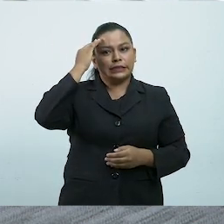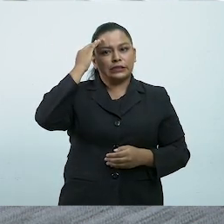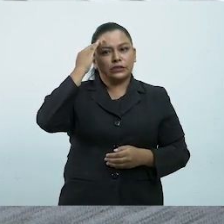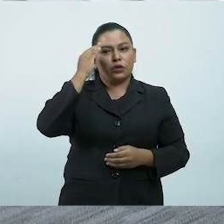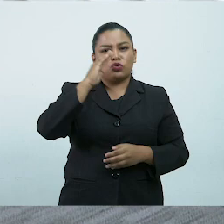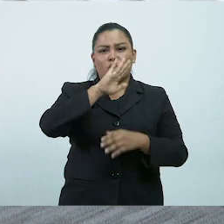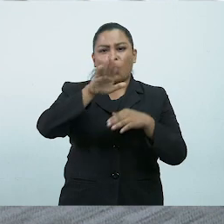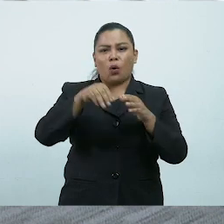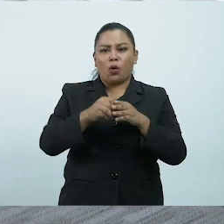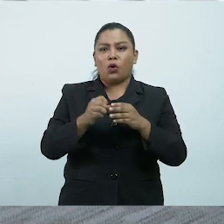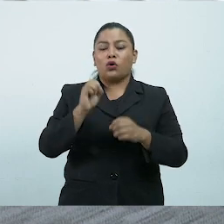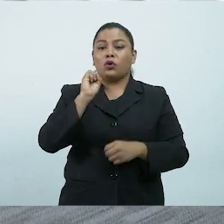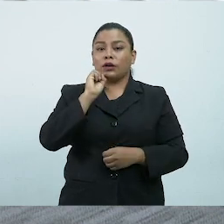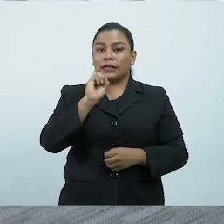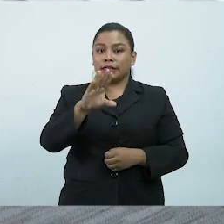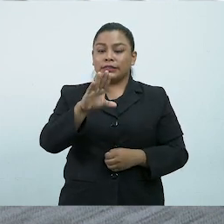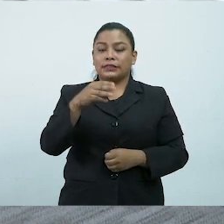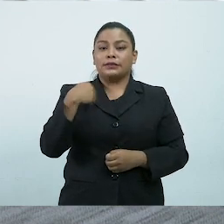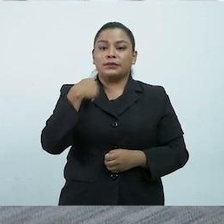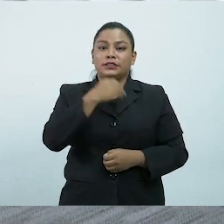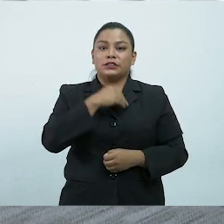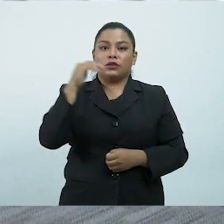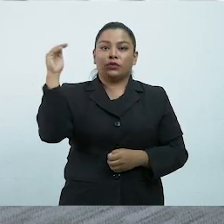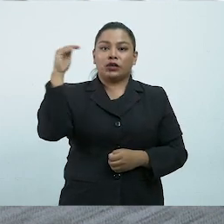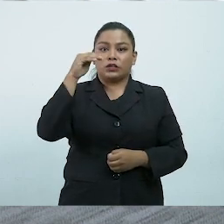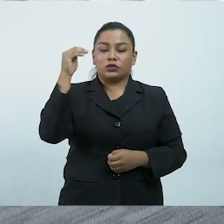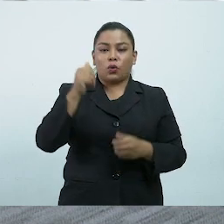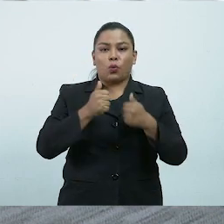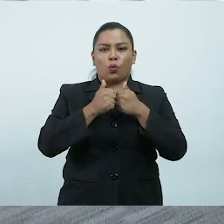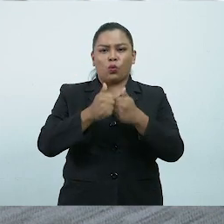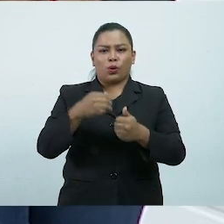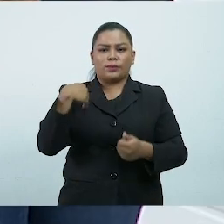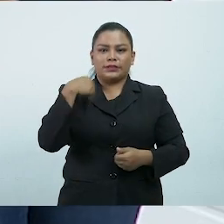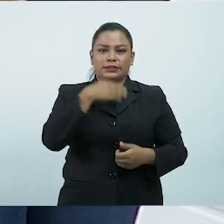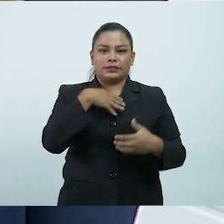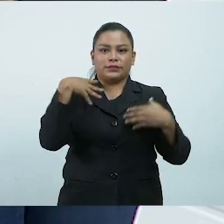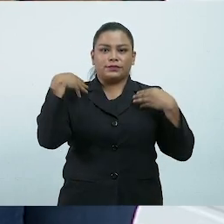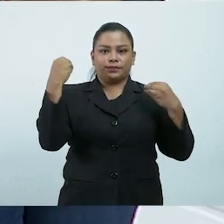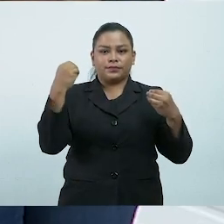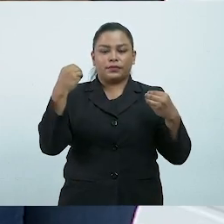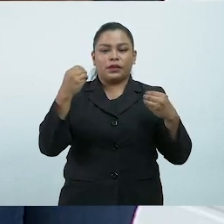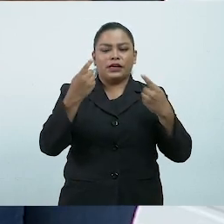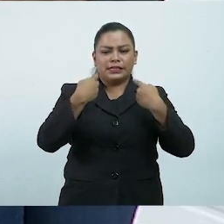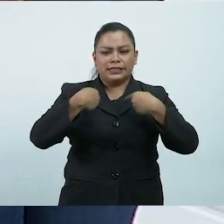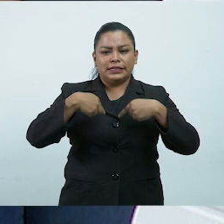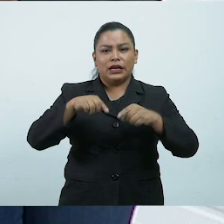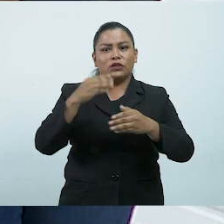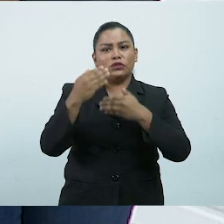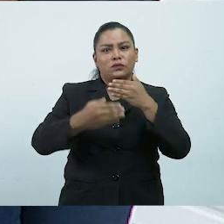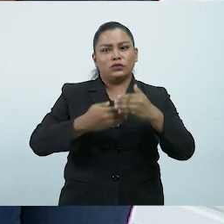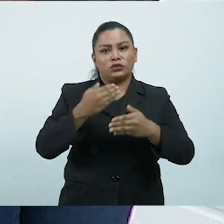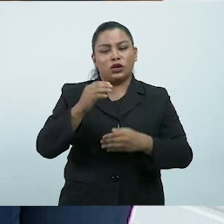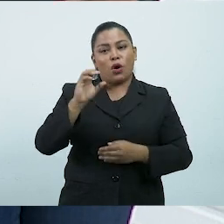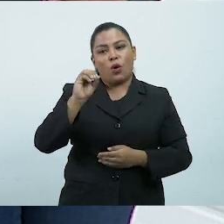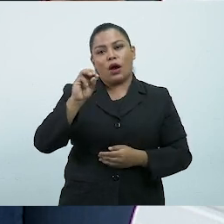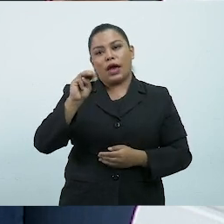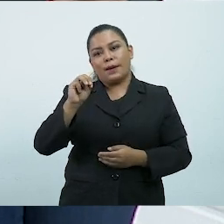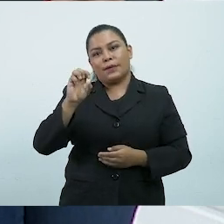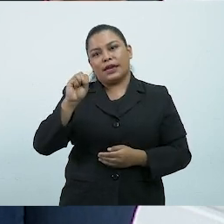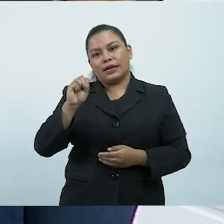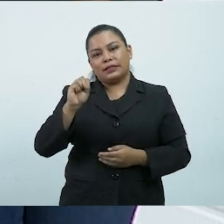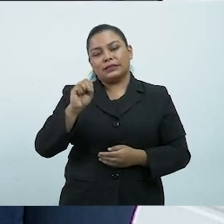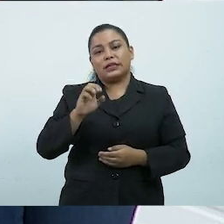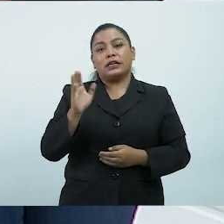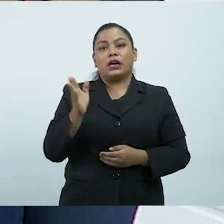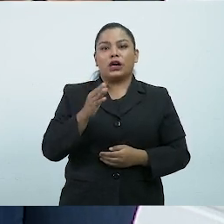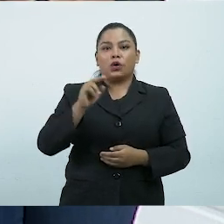por el Ministerio de Educación en conjunto con el Ministerio de Salud siguiendo los lineamientos de la OMS y la